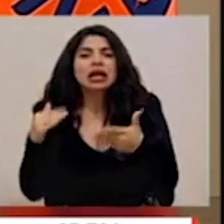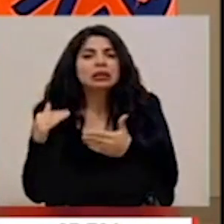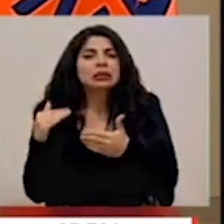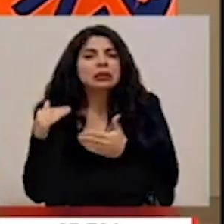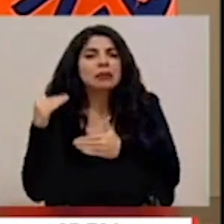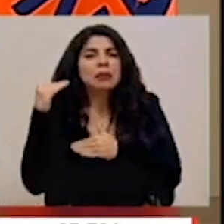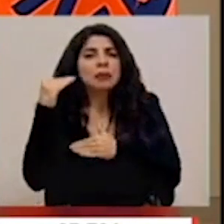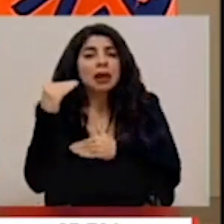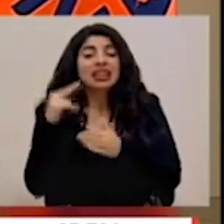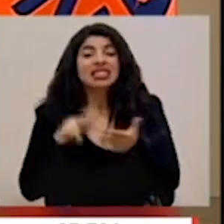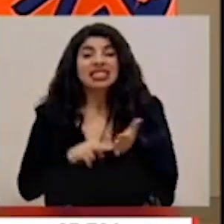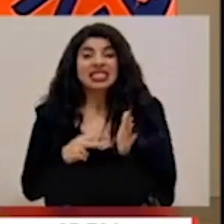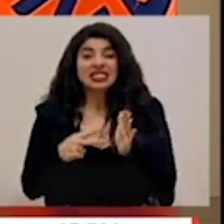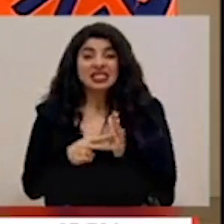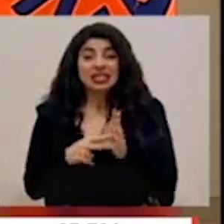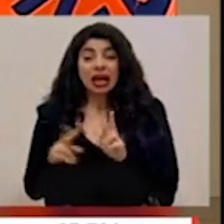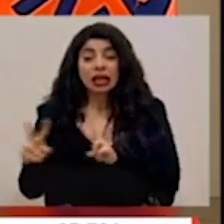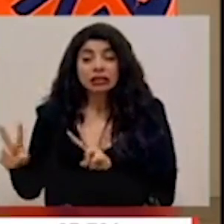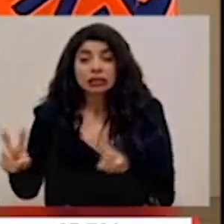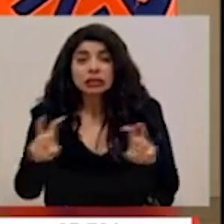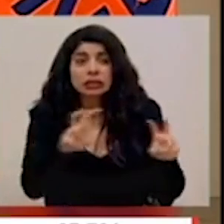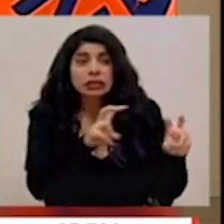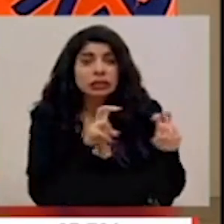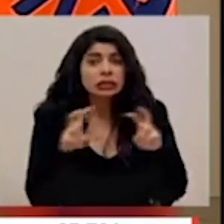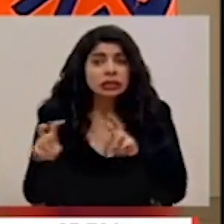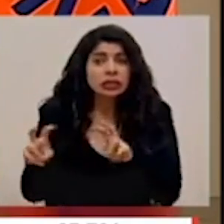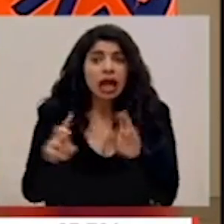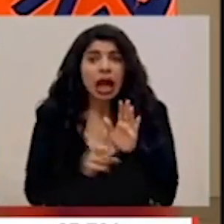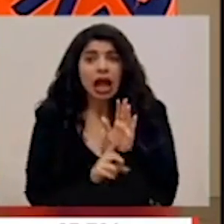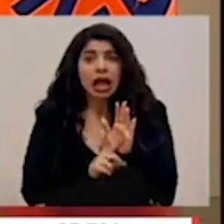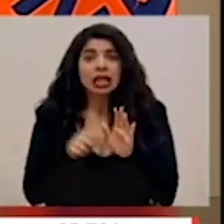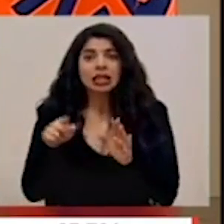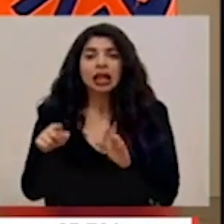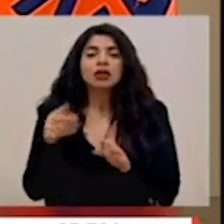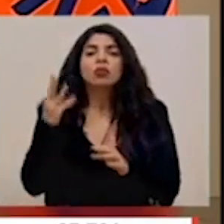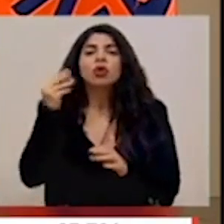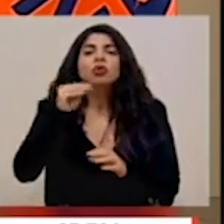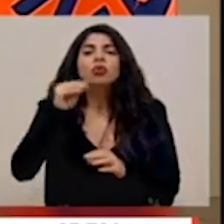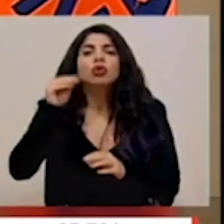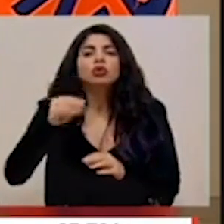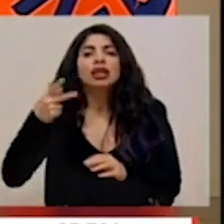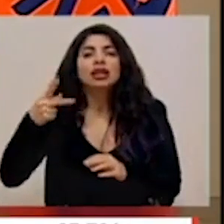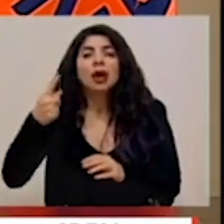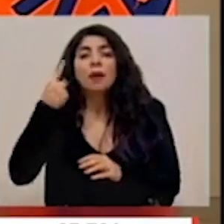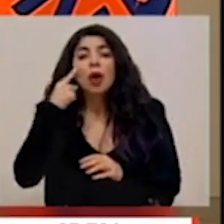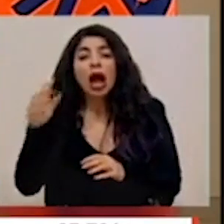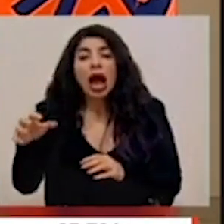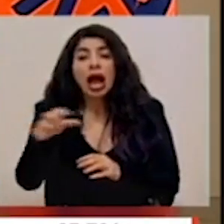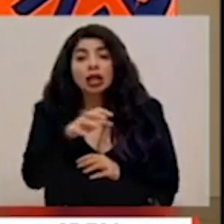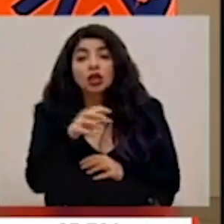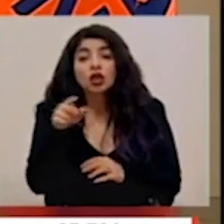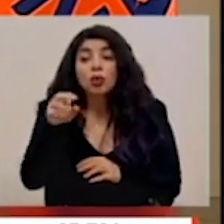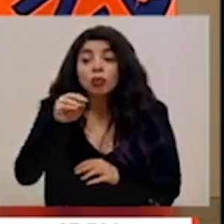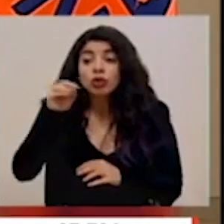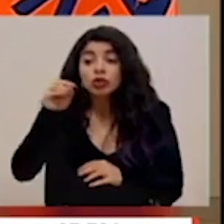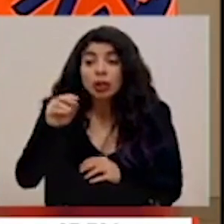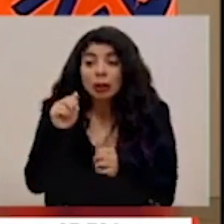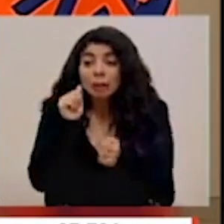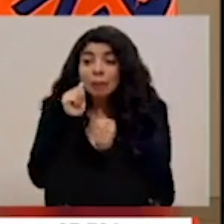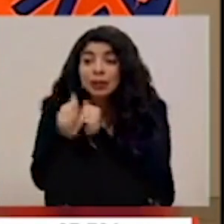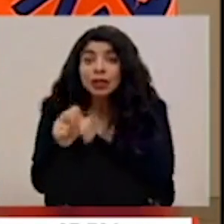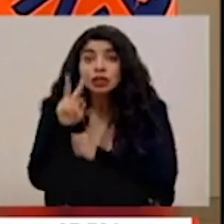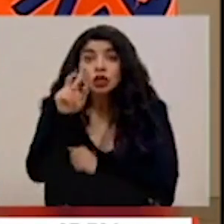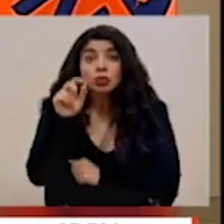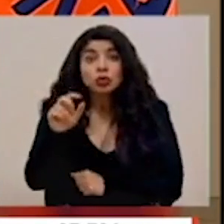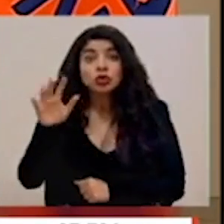cuando el umbral de análisis de alertas, que es el índice de riesgo cantonal, nos supera el 2.5. ¿El 2.5 de